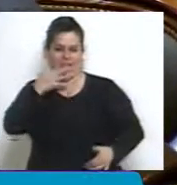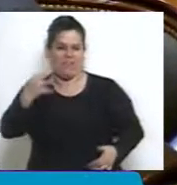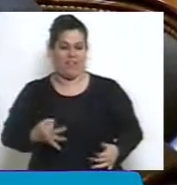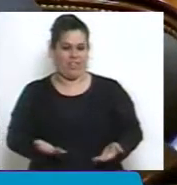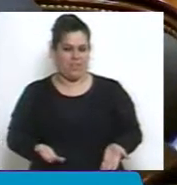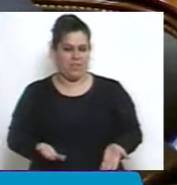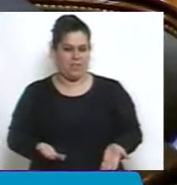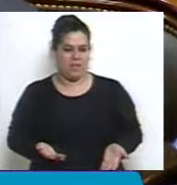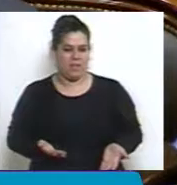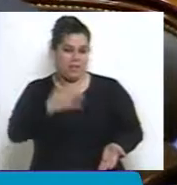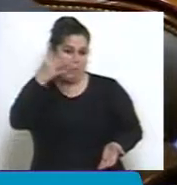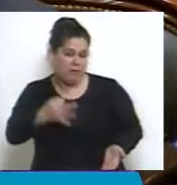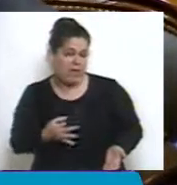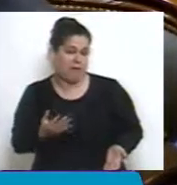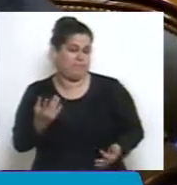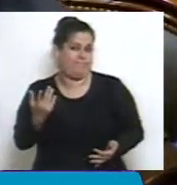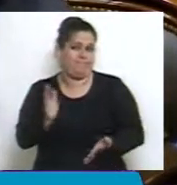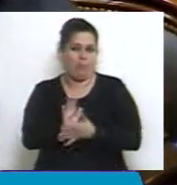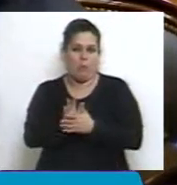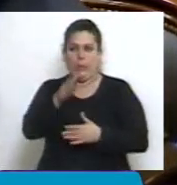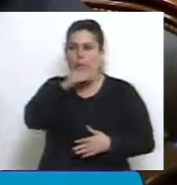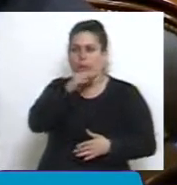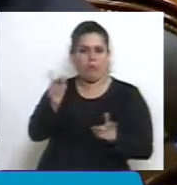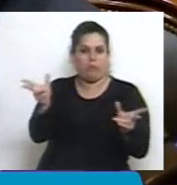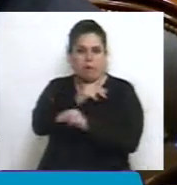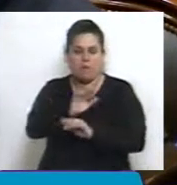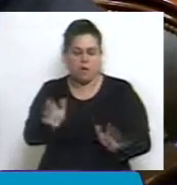que ya no se puede disimular?